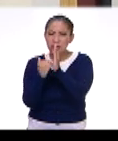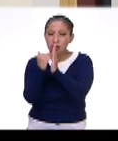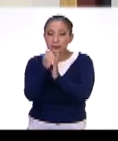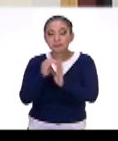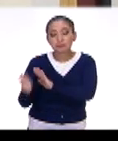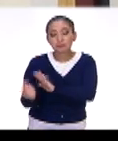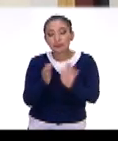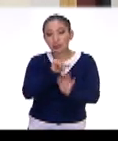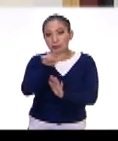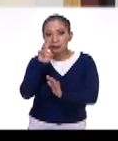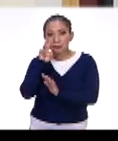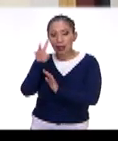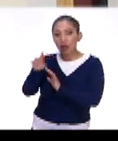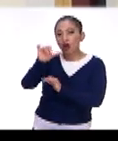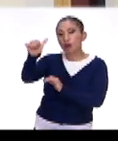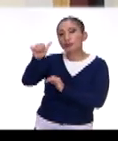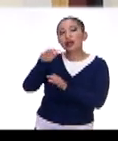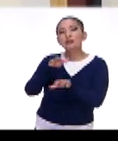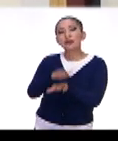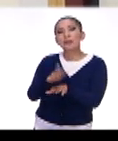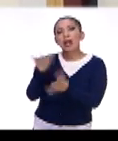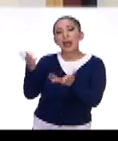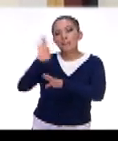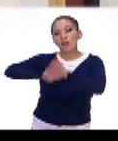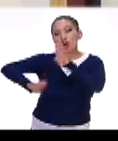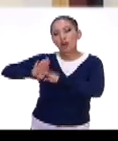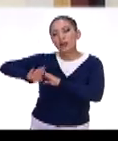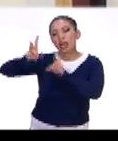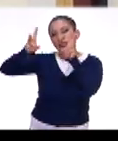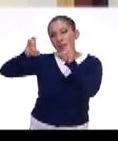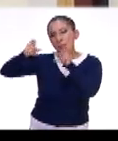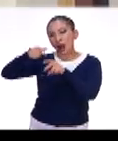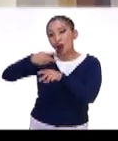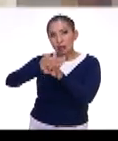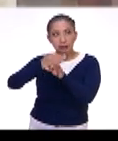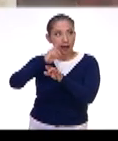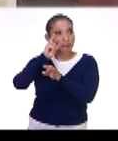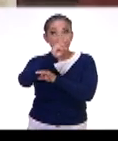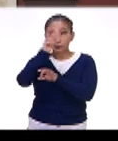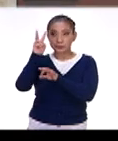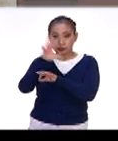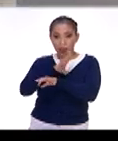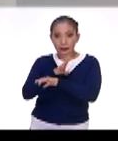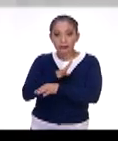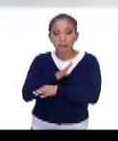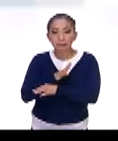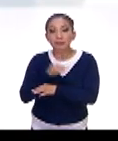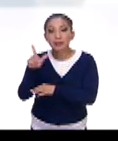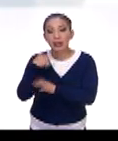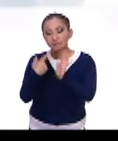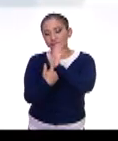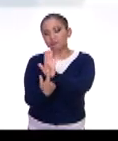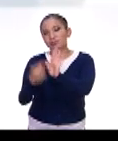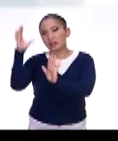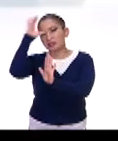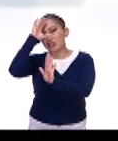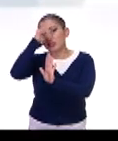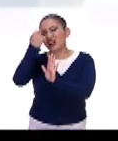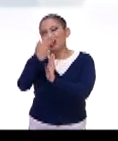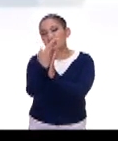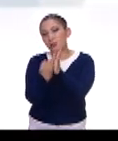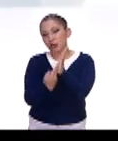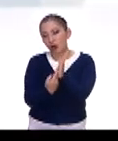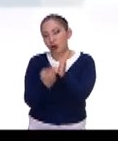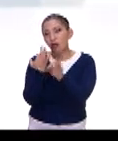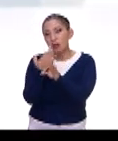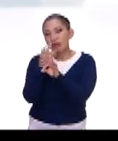Después de eso vamos a ver una parte que tiene que ver más con la biología, que es esto donde estamos ahora, que es la ilustración científica, como lo